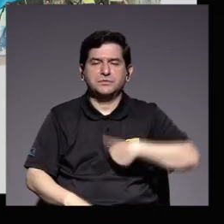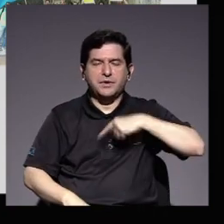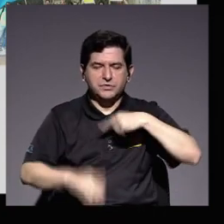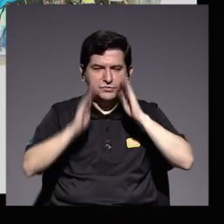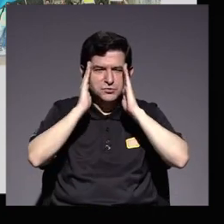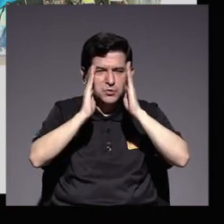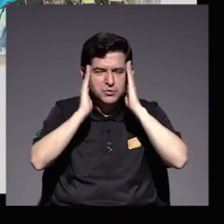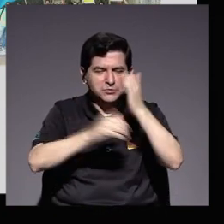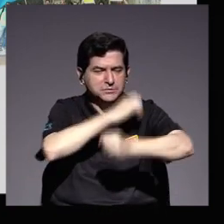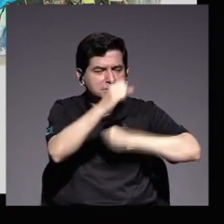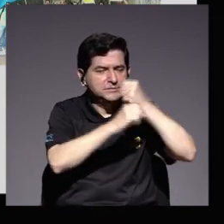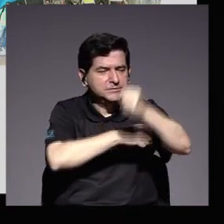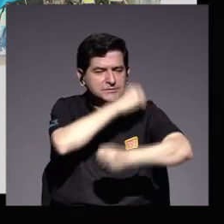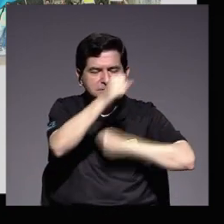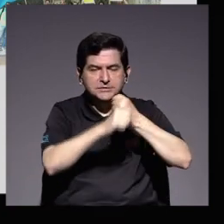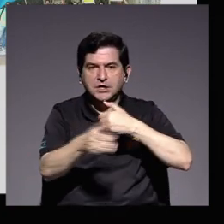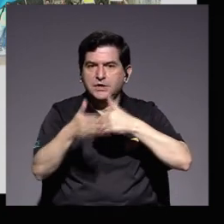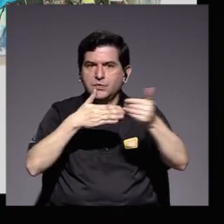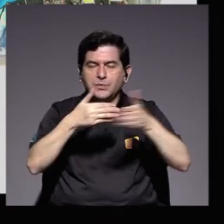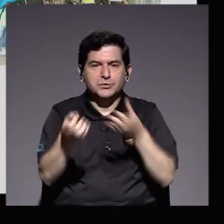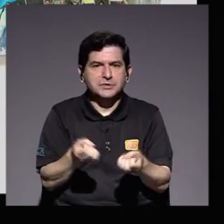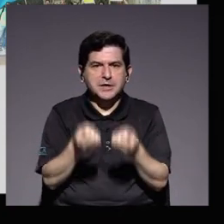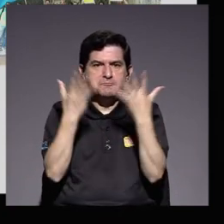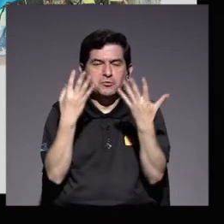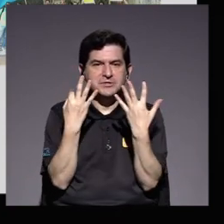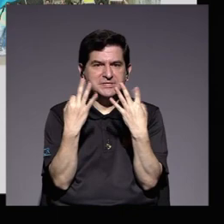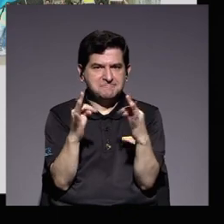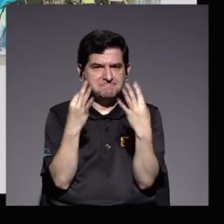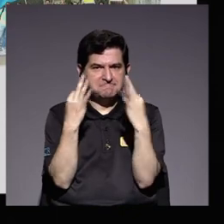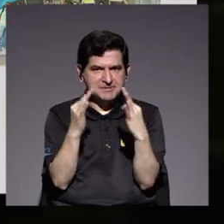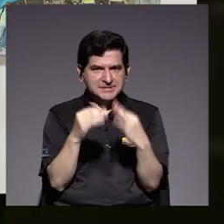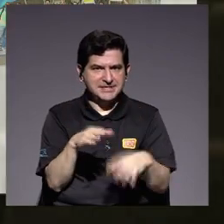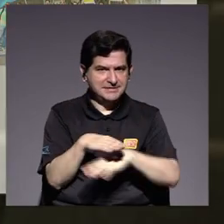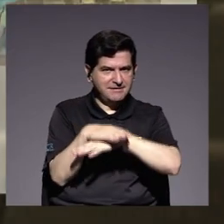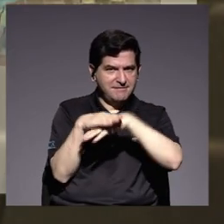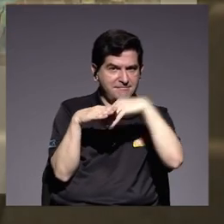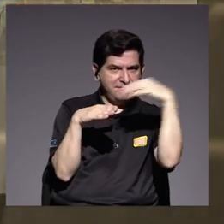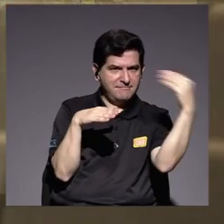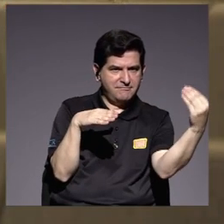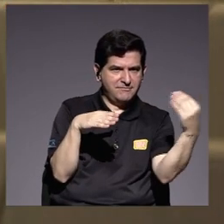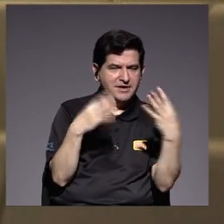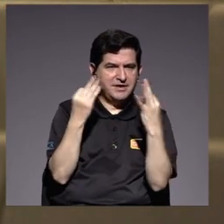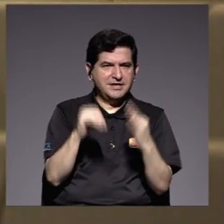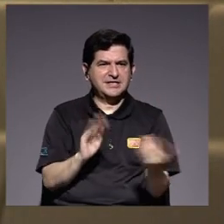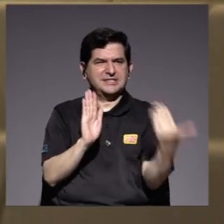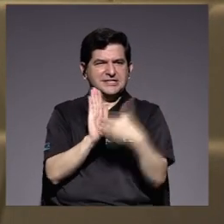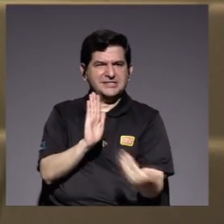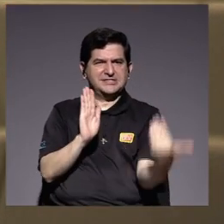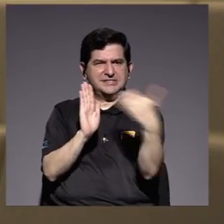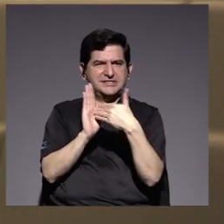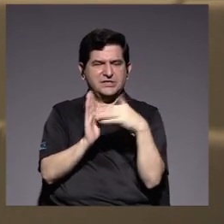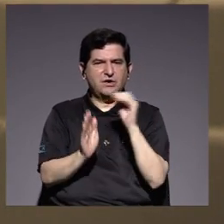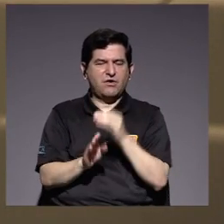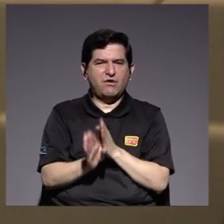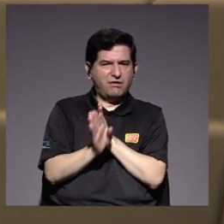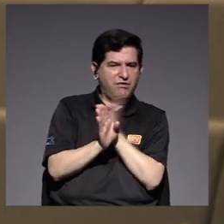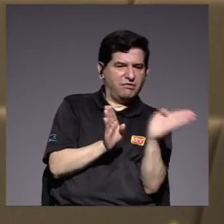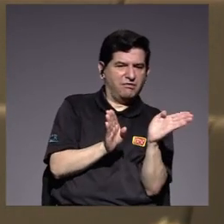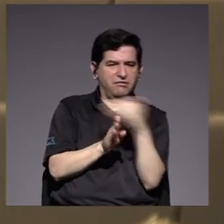en estos años a pesar de los múltiples intentos externos por socavarla y tergiversarla